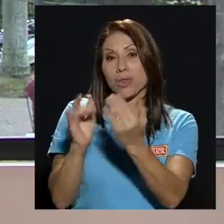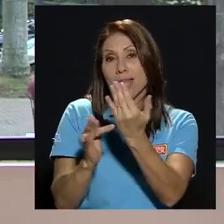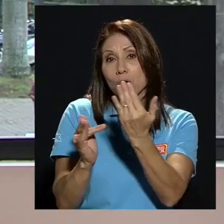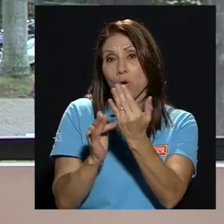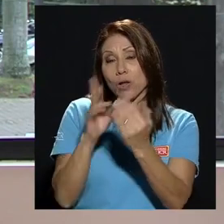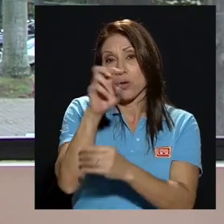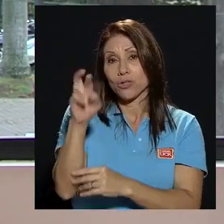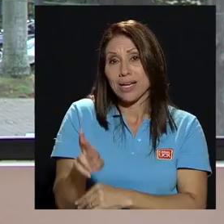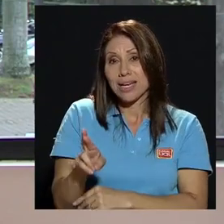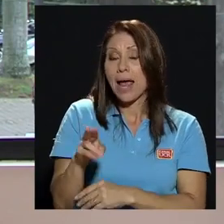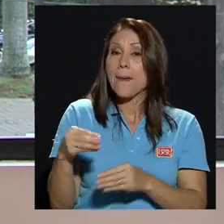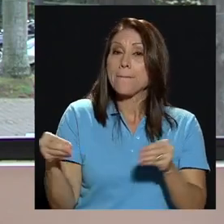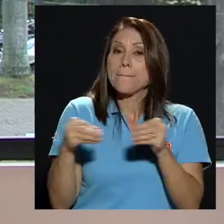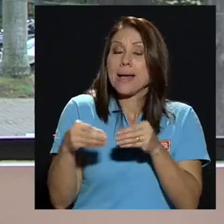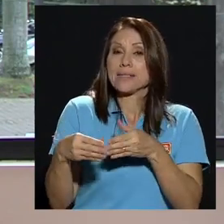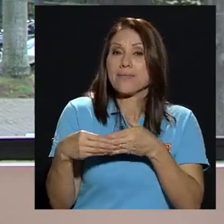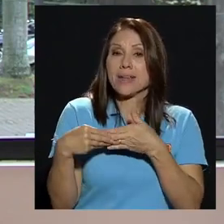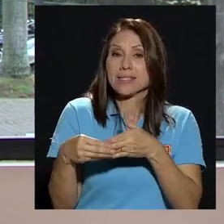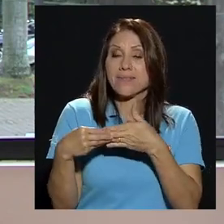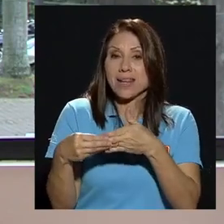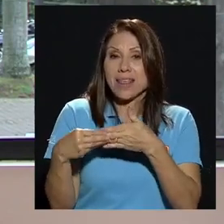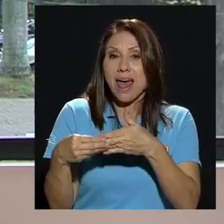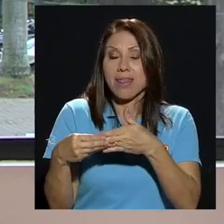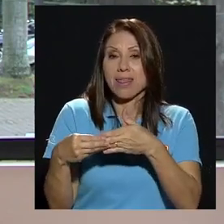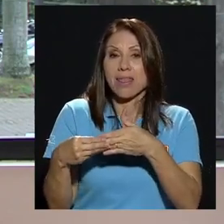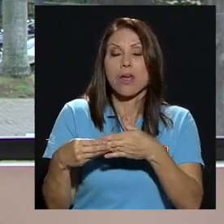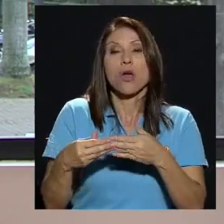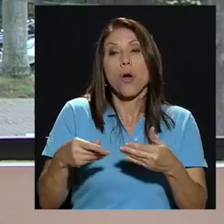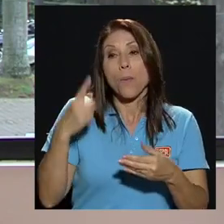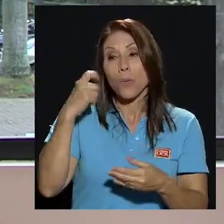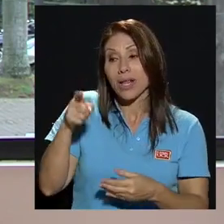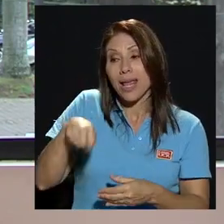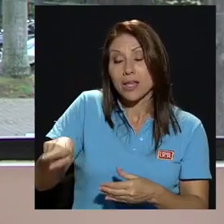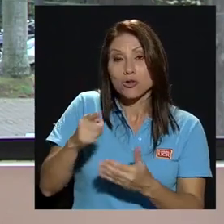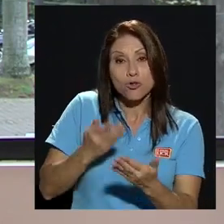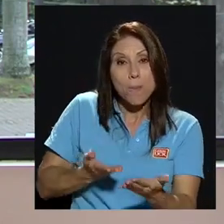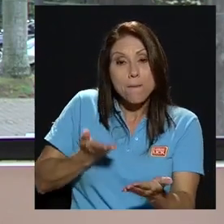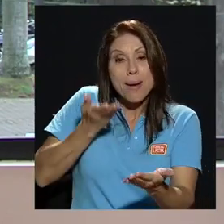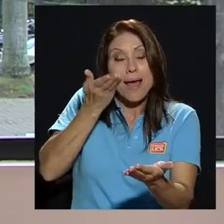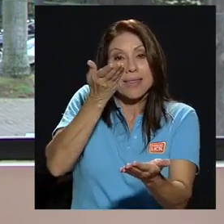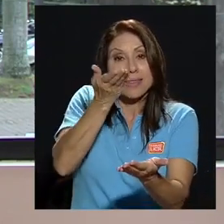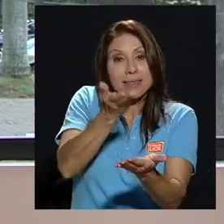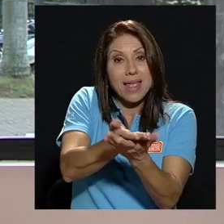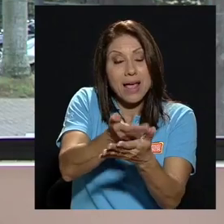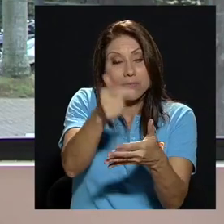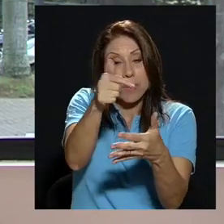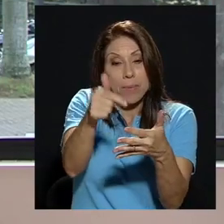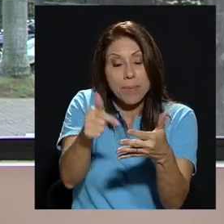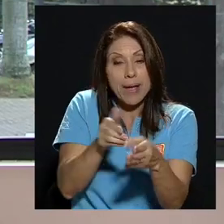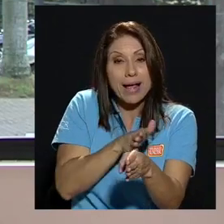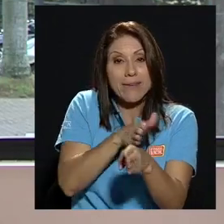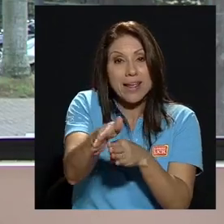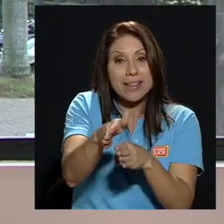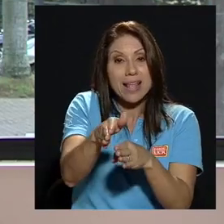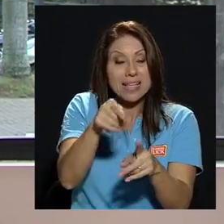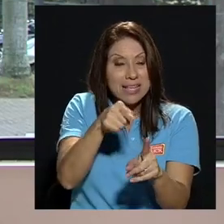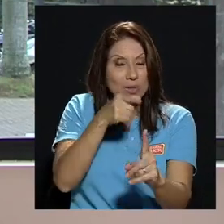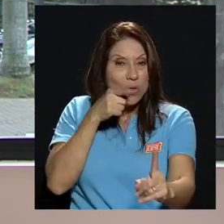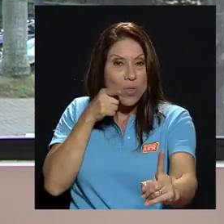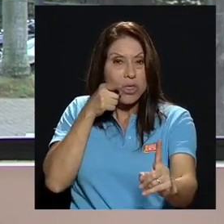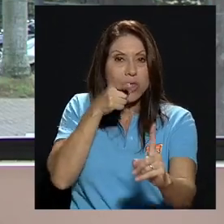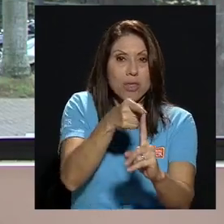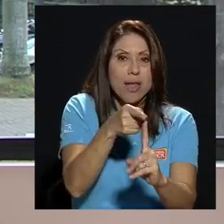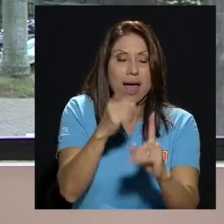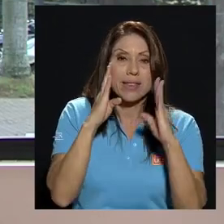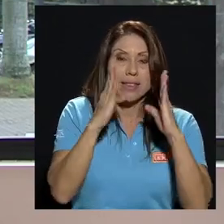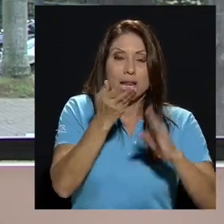mayor flexibilidad a la hora de plantear diferentes carreras que van directamente a atender cosas y solo mencioné